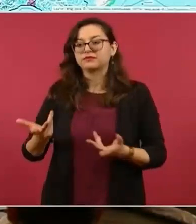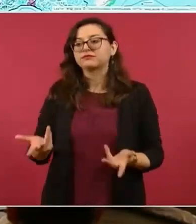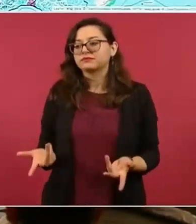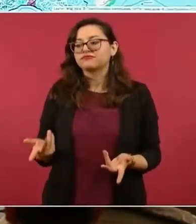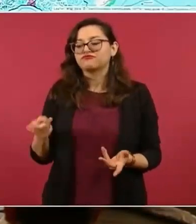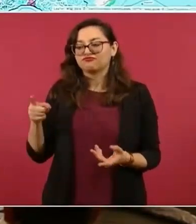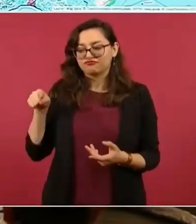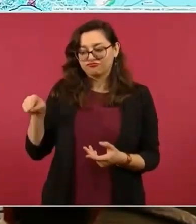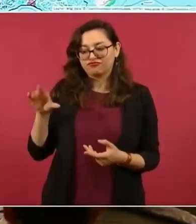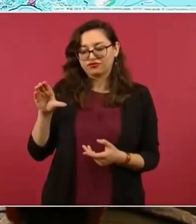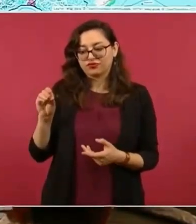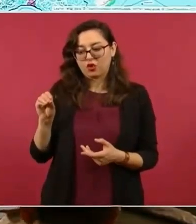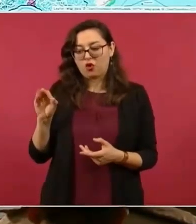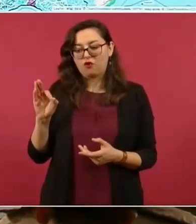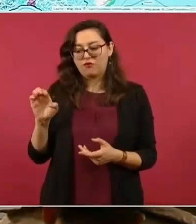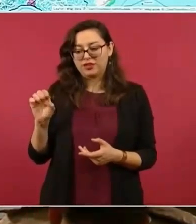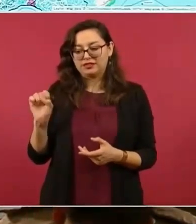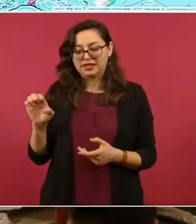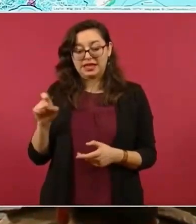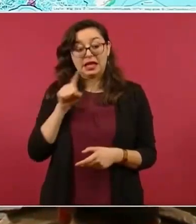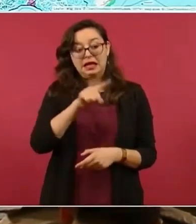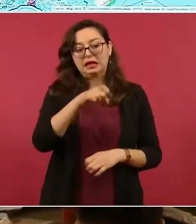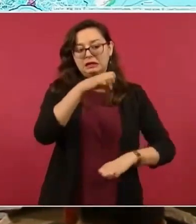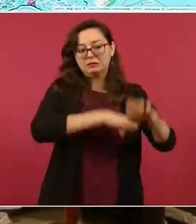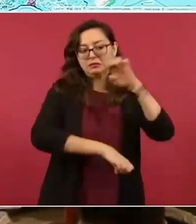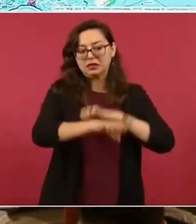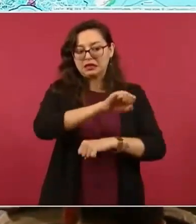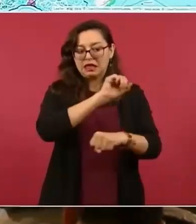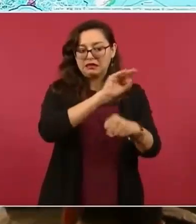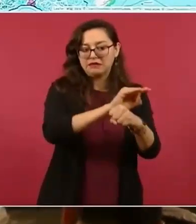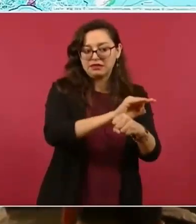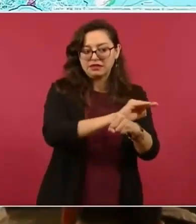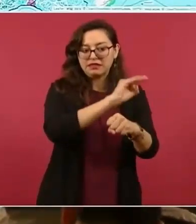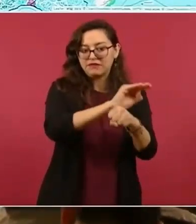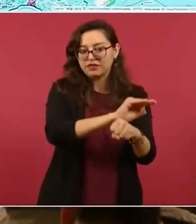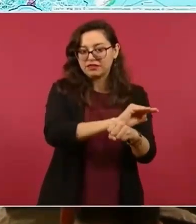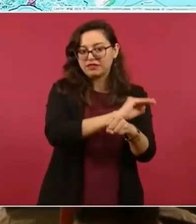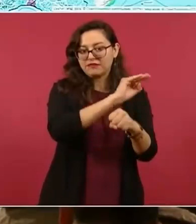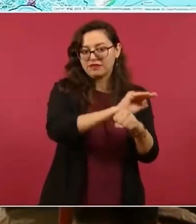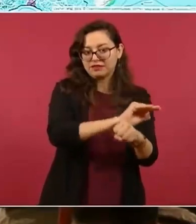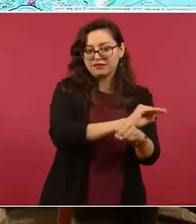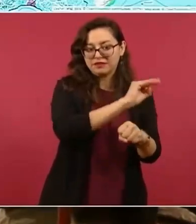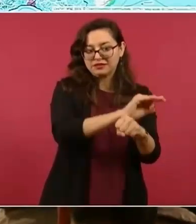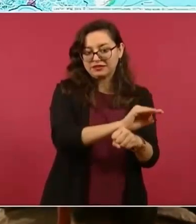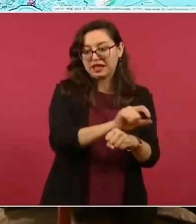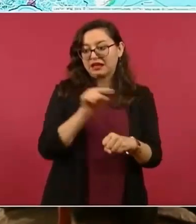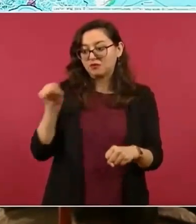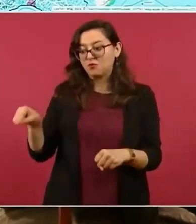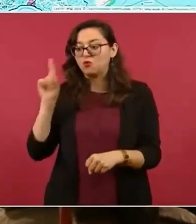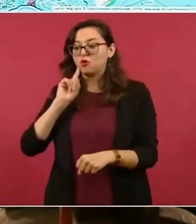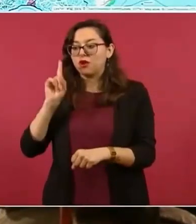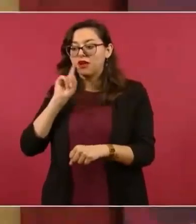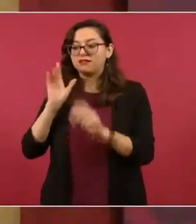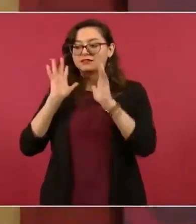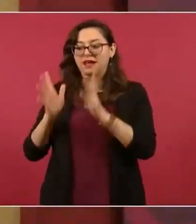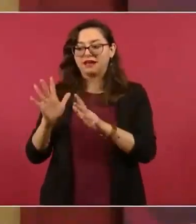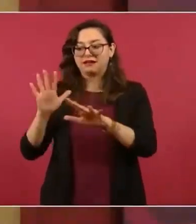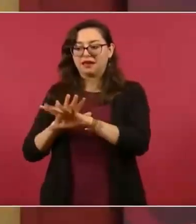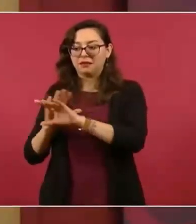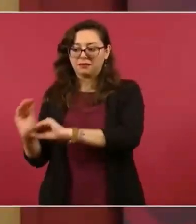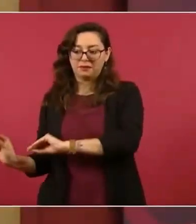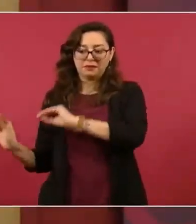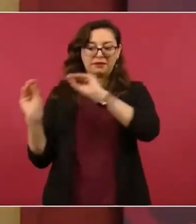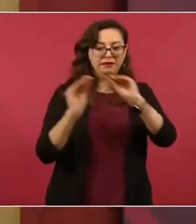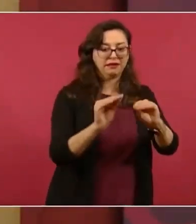son especialistas en proteger a los particulares y no protegen al